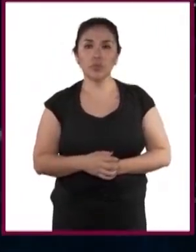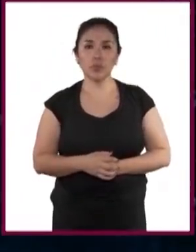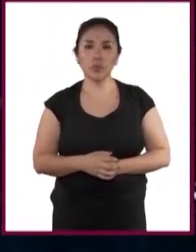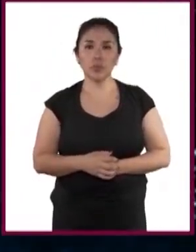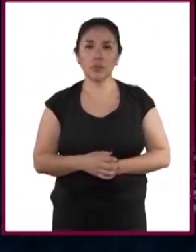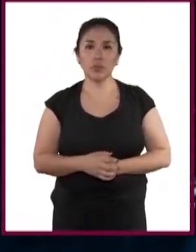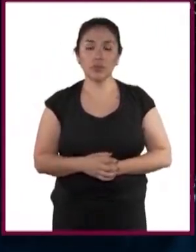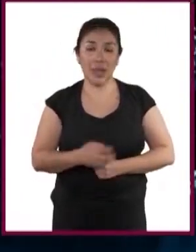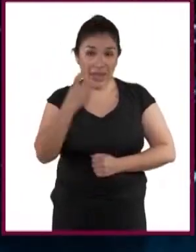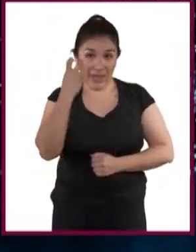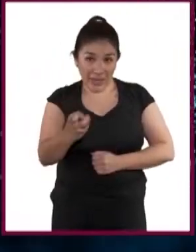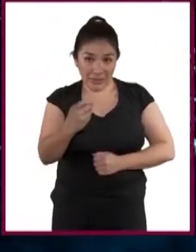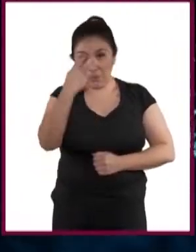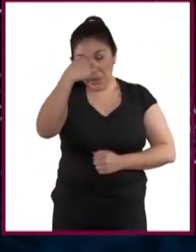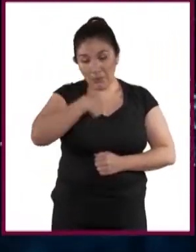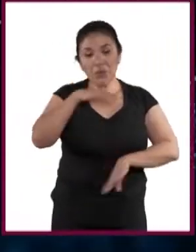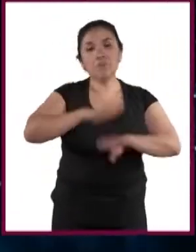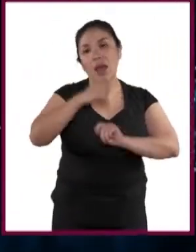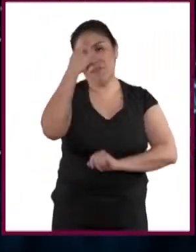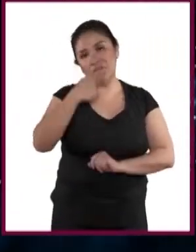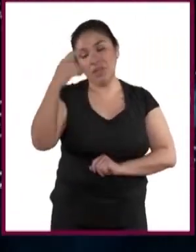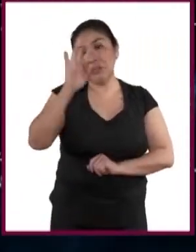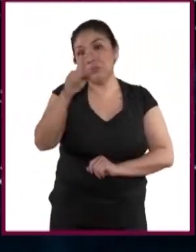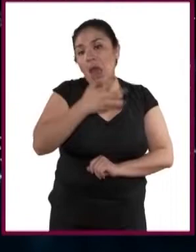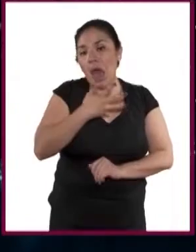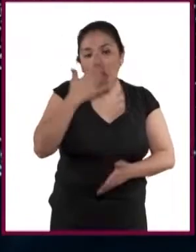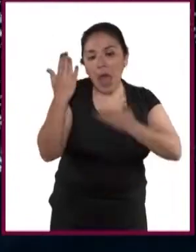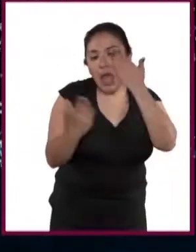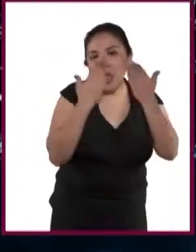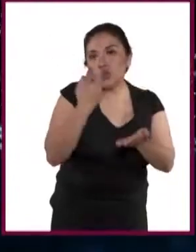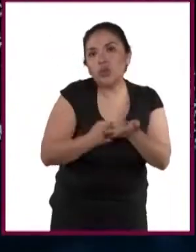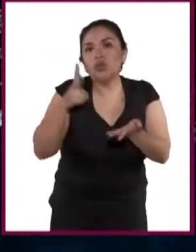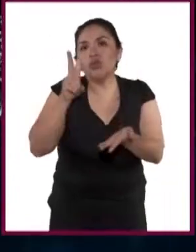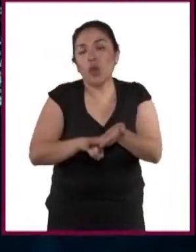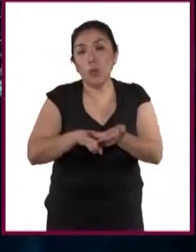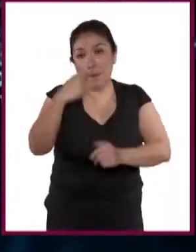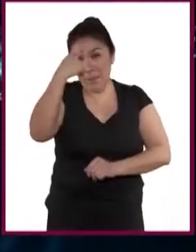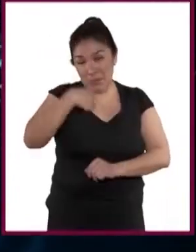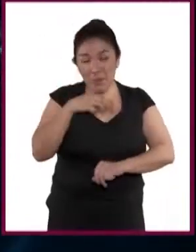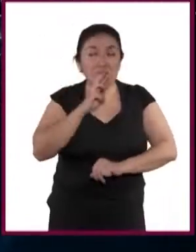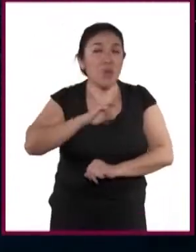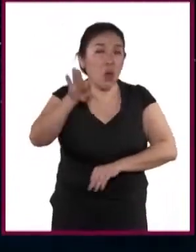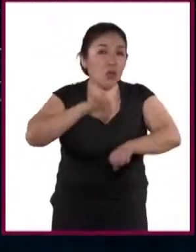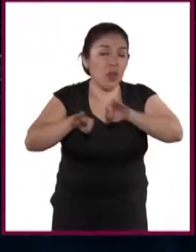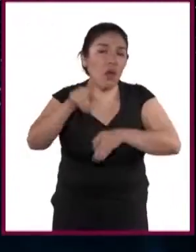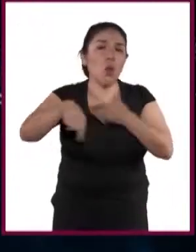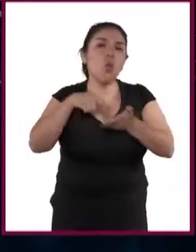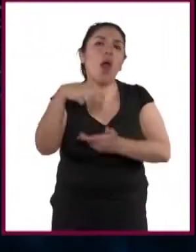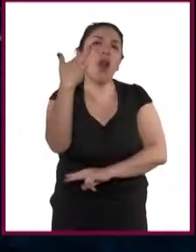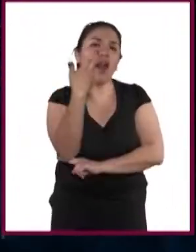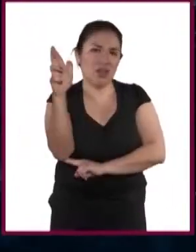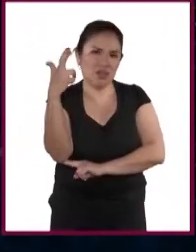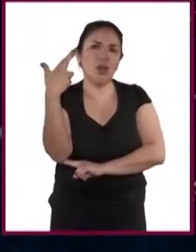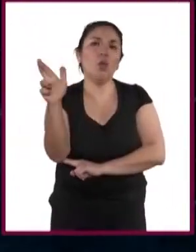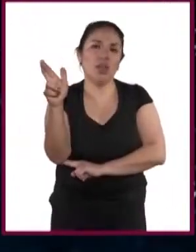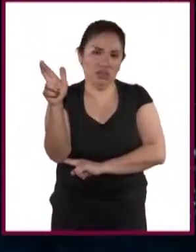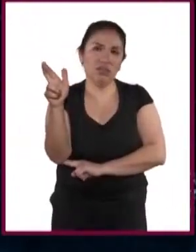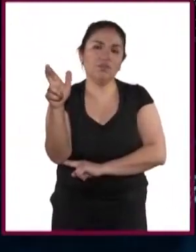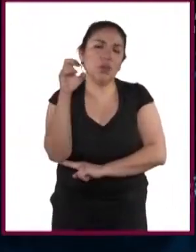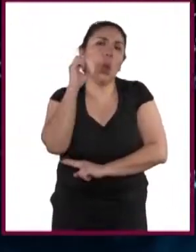Entonces es aún más fácil si ya tienes estudios. Mi empleo ideal sería trabajar en un restaurante